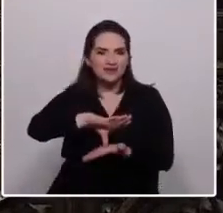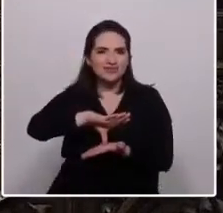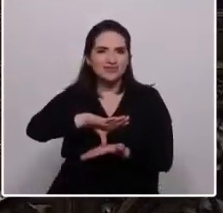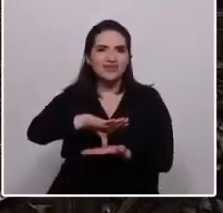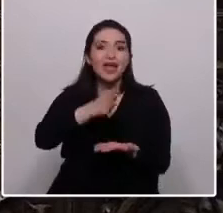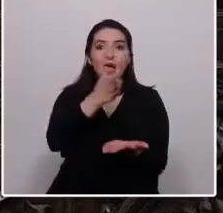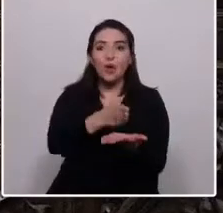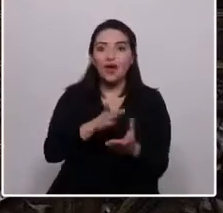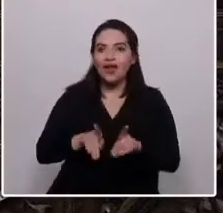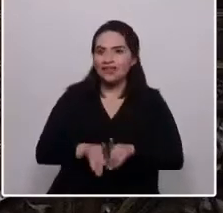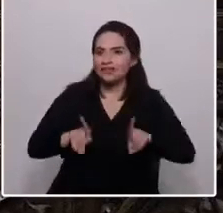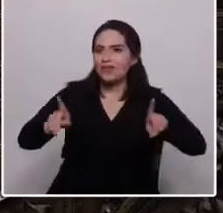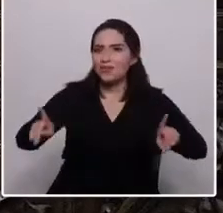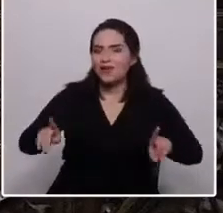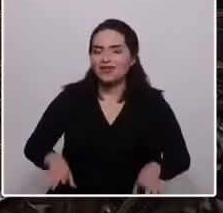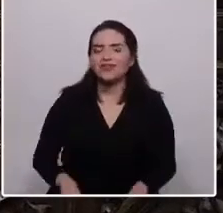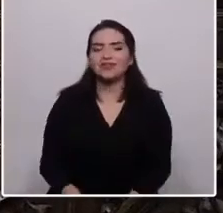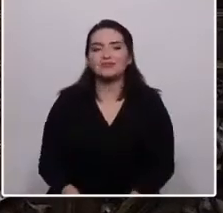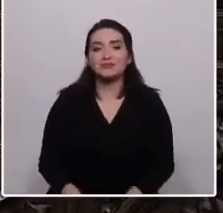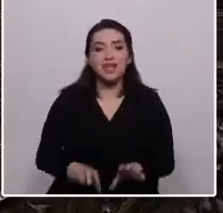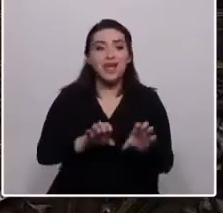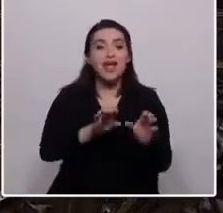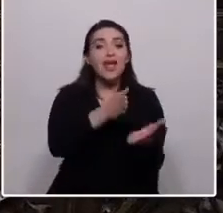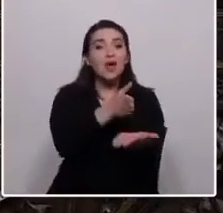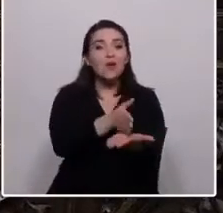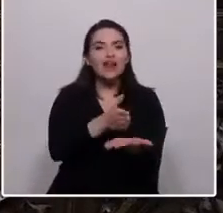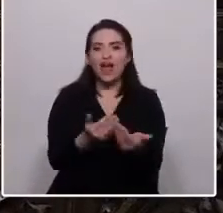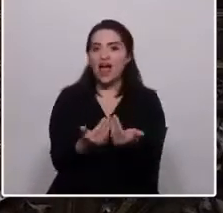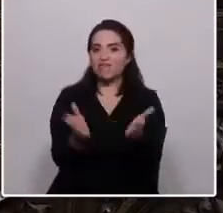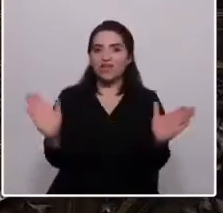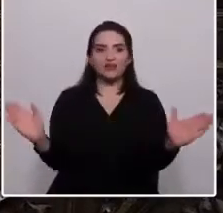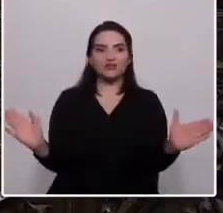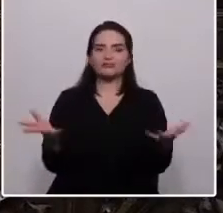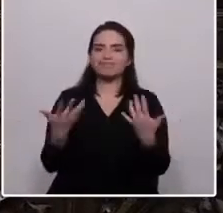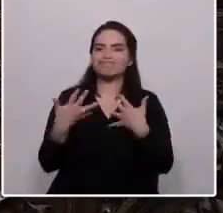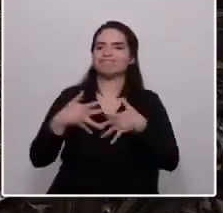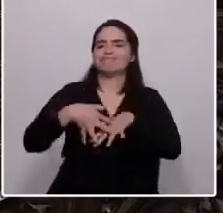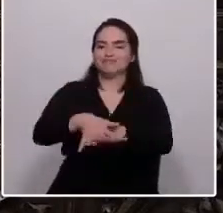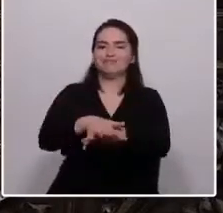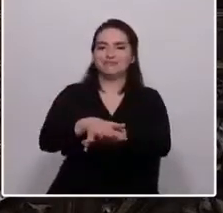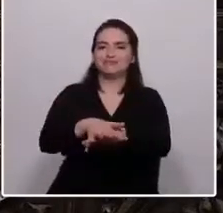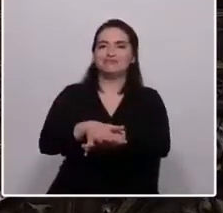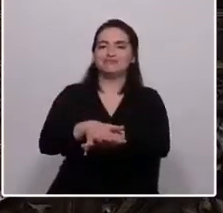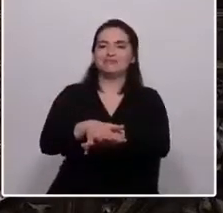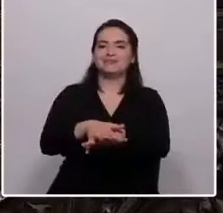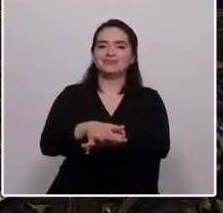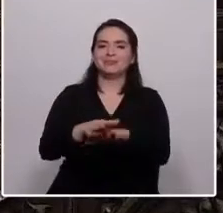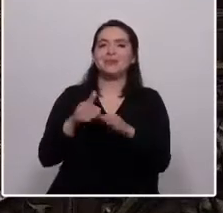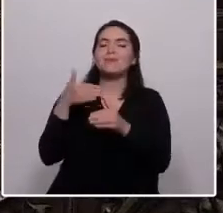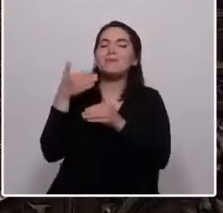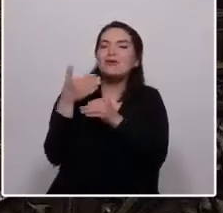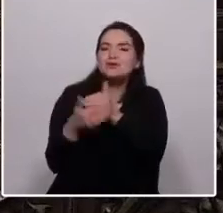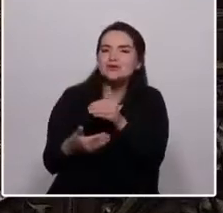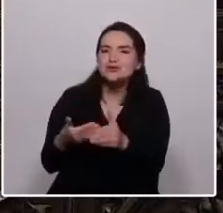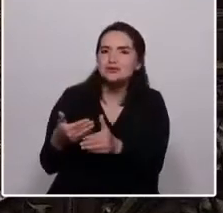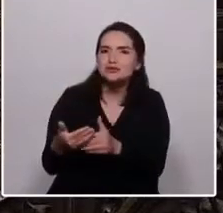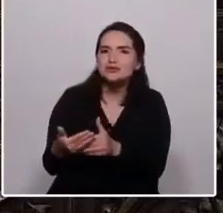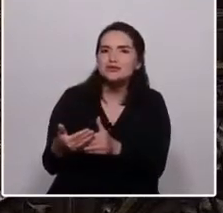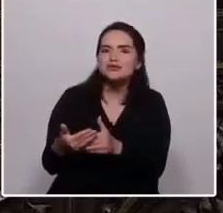democrática, en la escuela abierta, plenamente integrada a los procesos que inquietan,